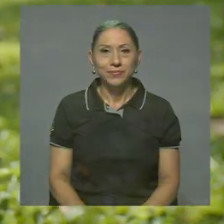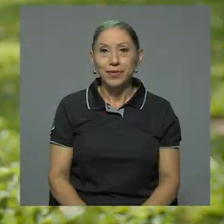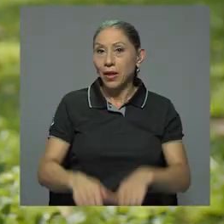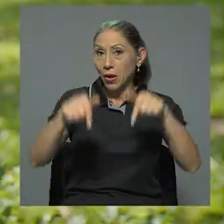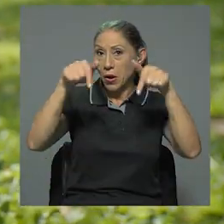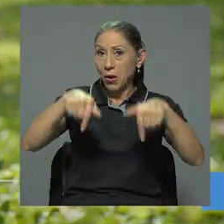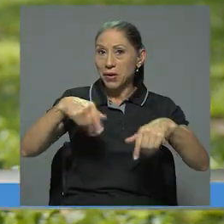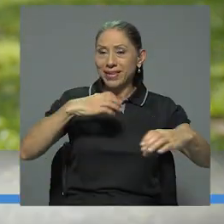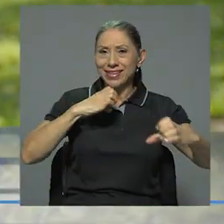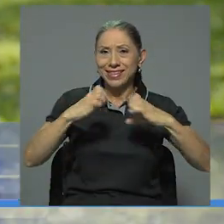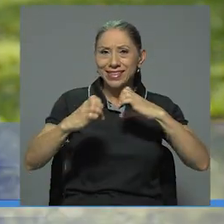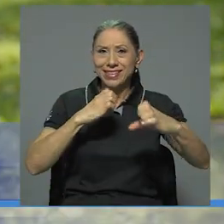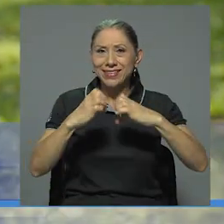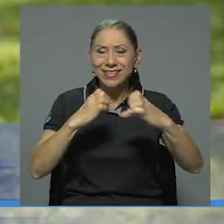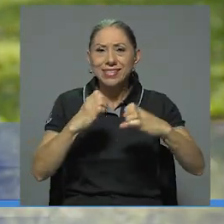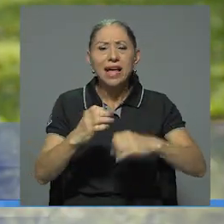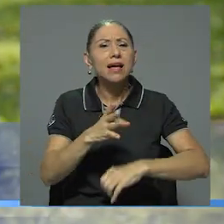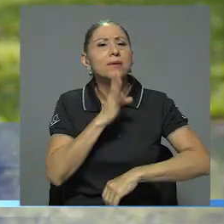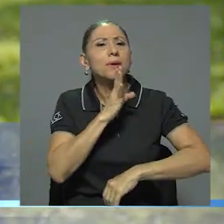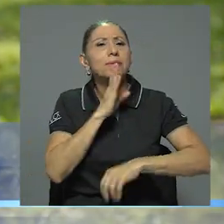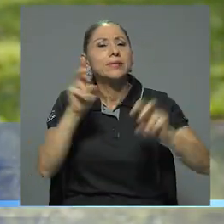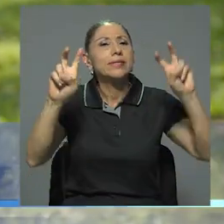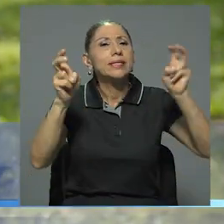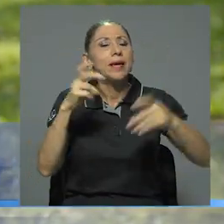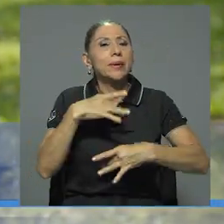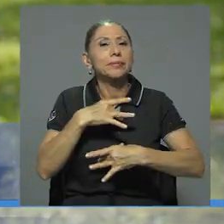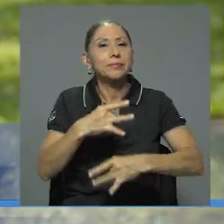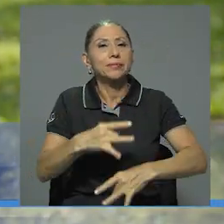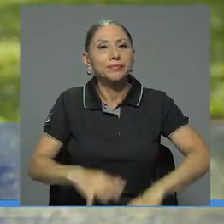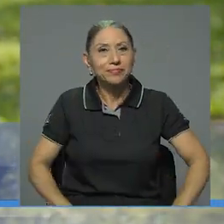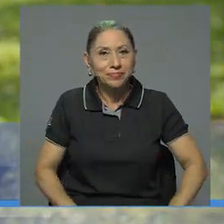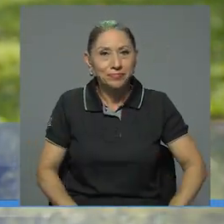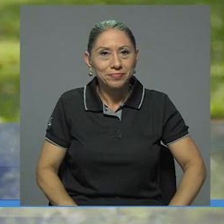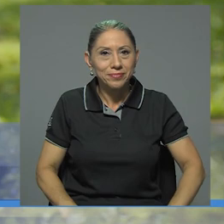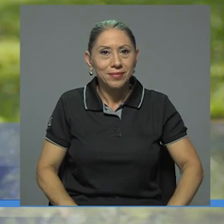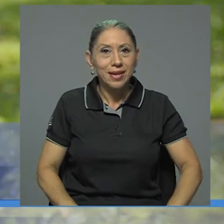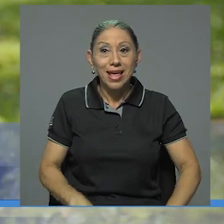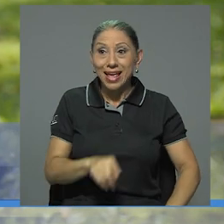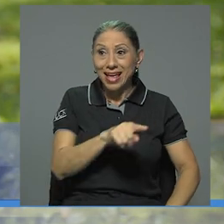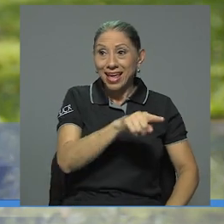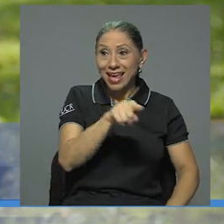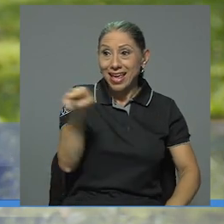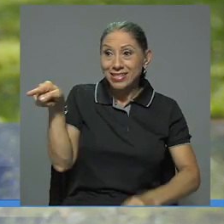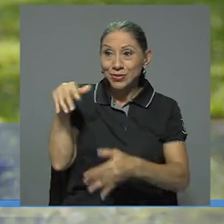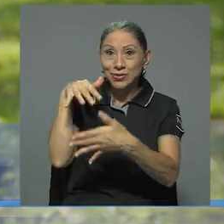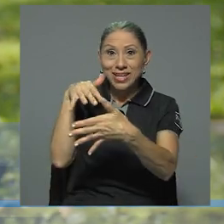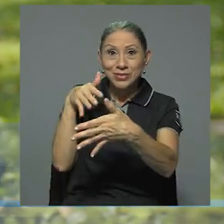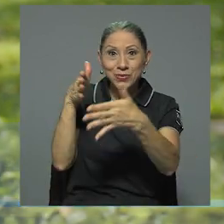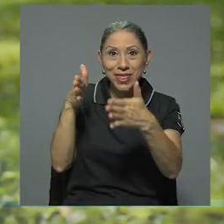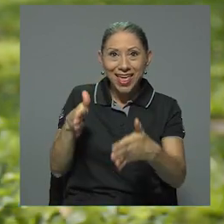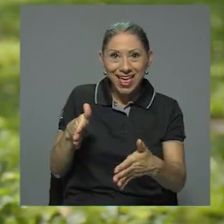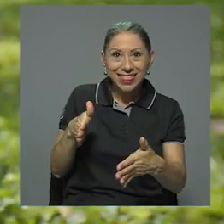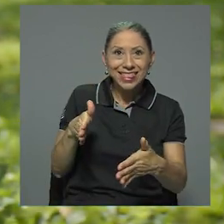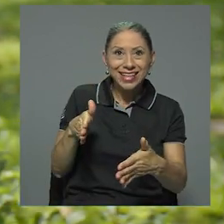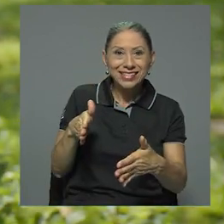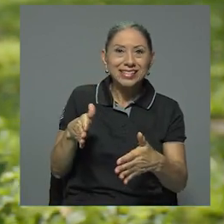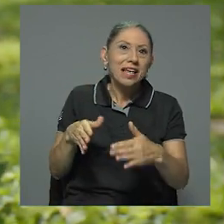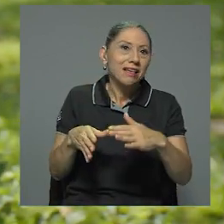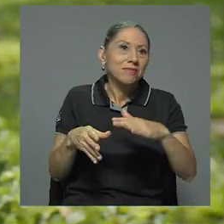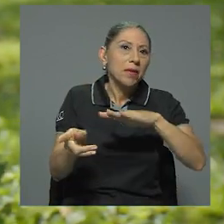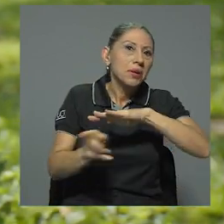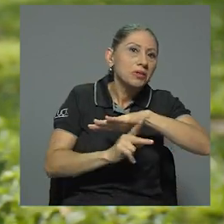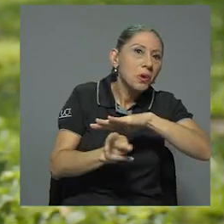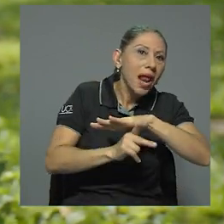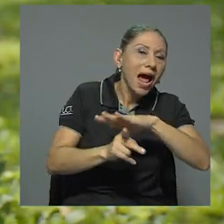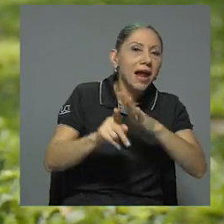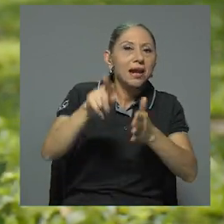Hoy en la entrevista de fondo vamos a tratar un tema muy interesante, los estudiantes, estos estudiantes que en preescolar, en